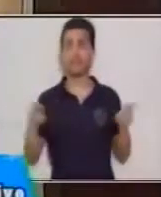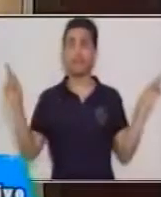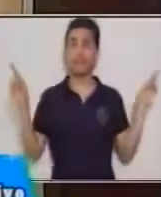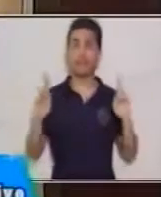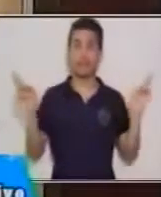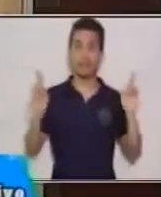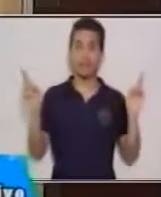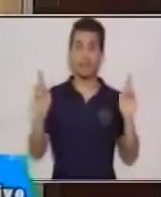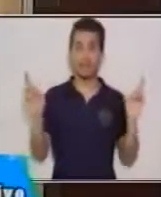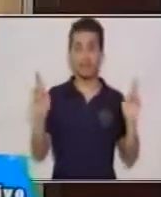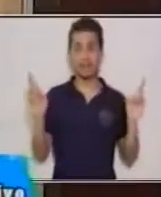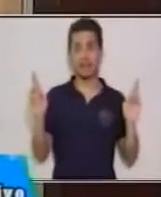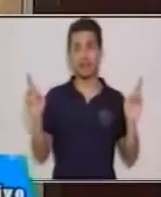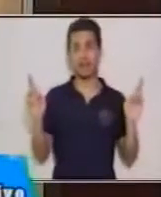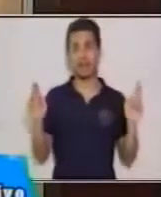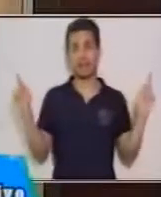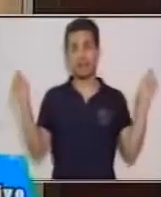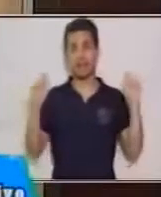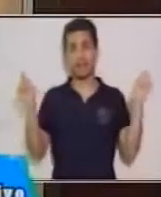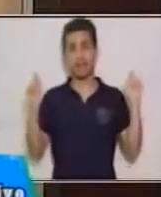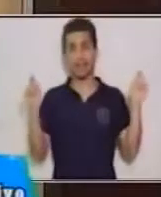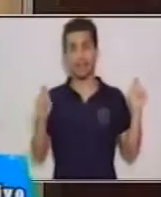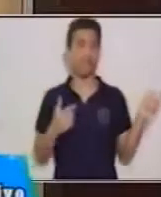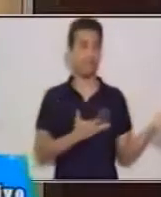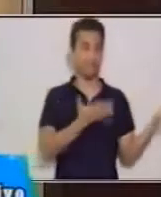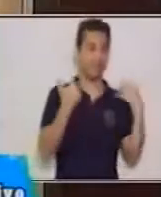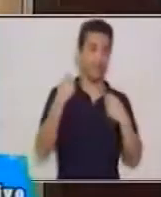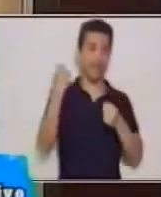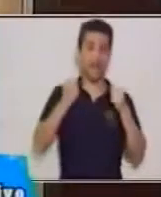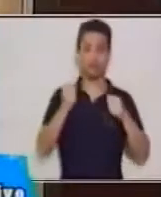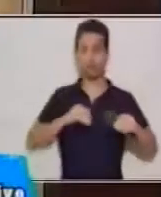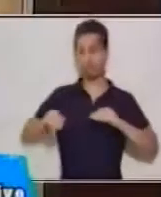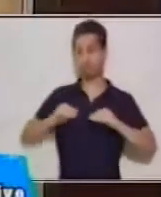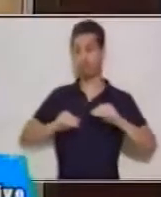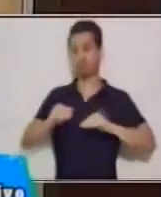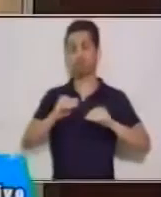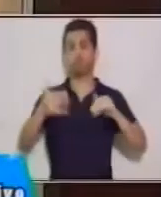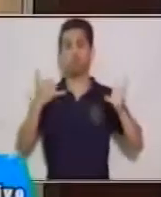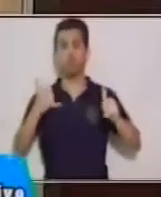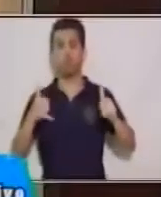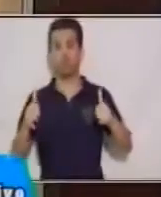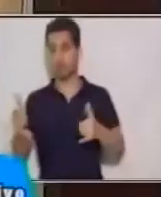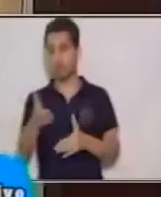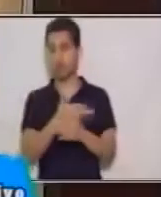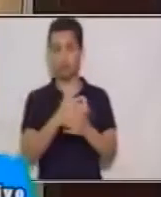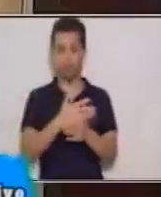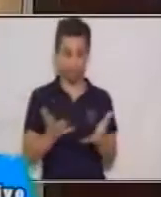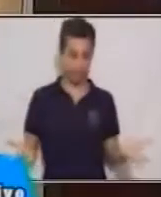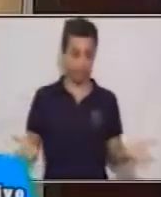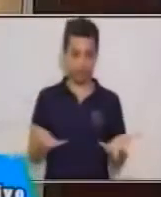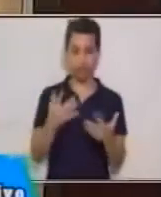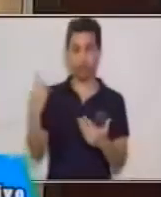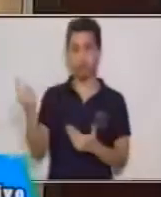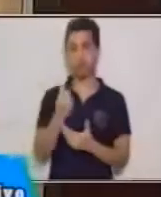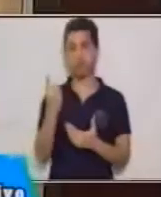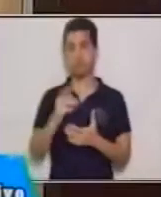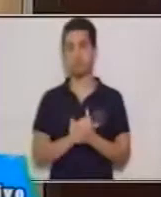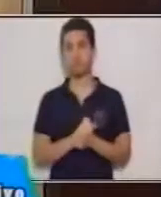del receso lleva sus carritos para jugar y compartir con sus compañeros.